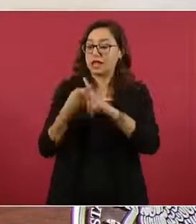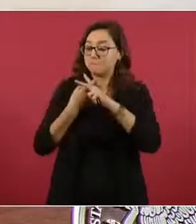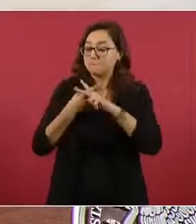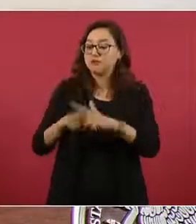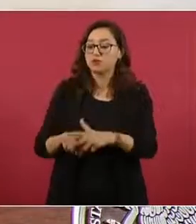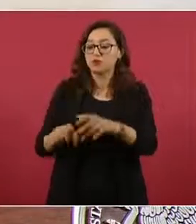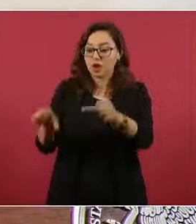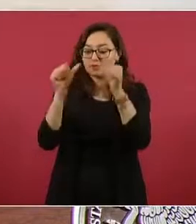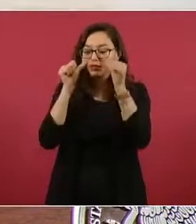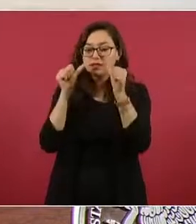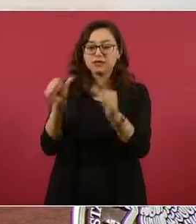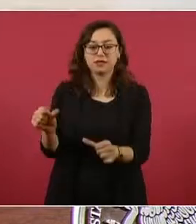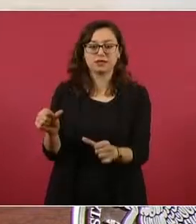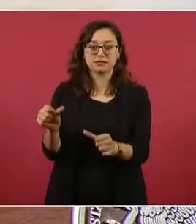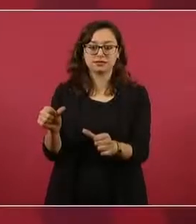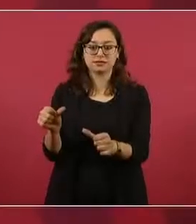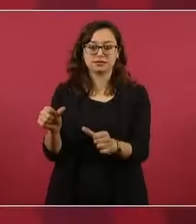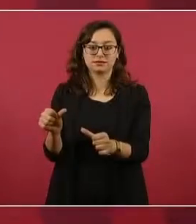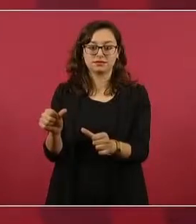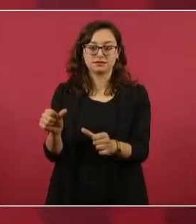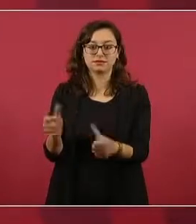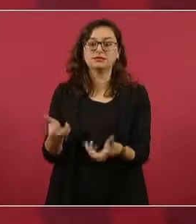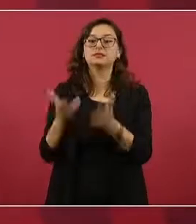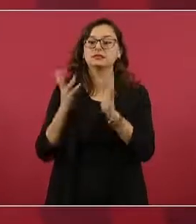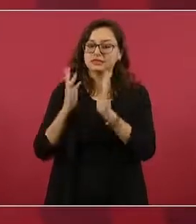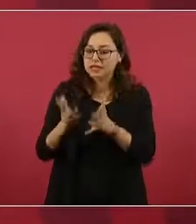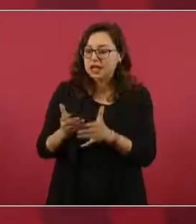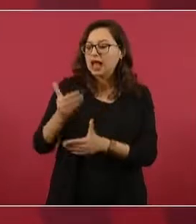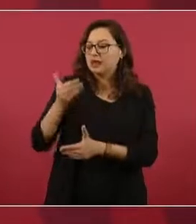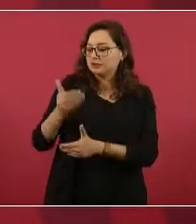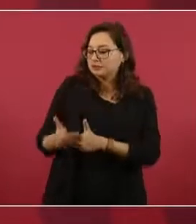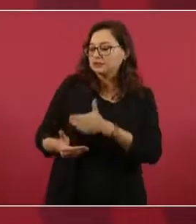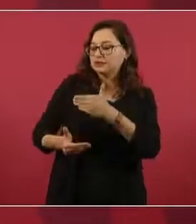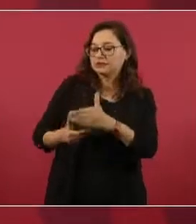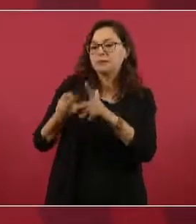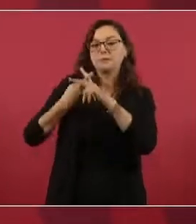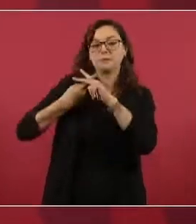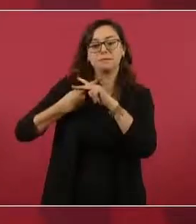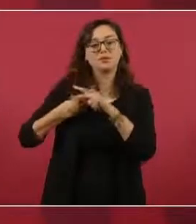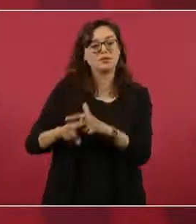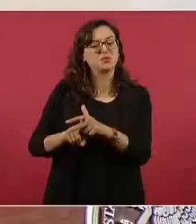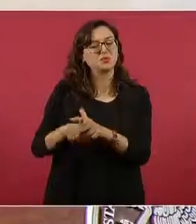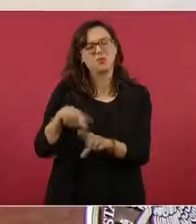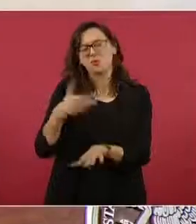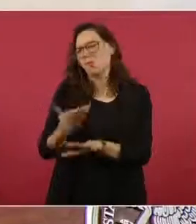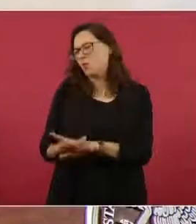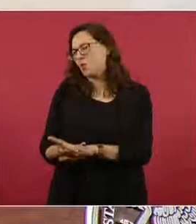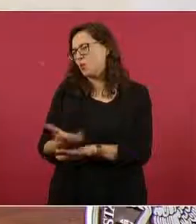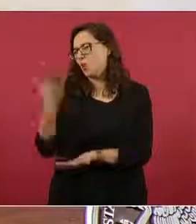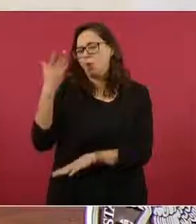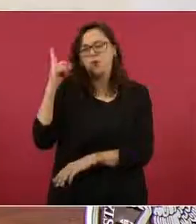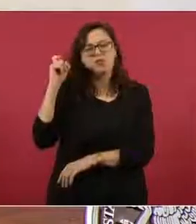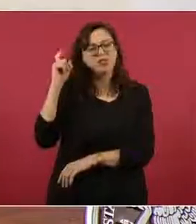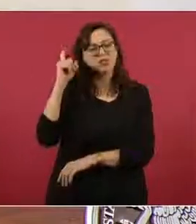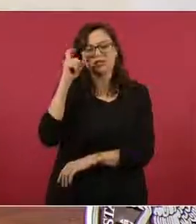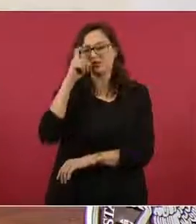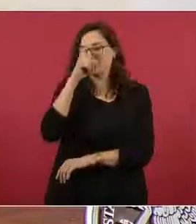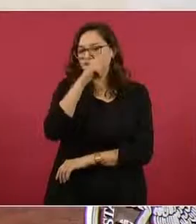resultados. Nos costó muchísimo detener